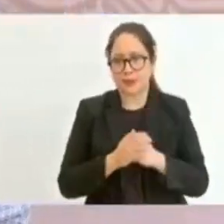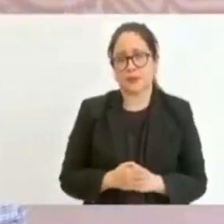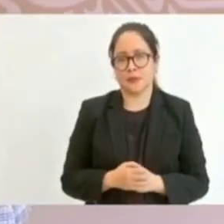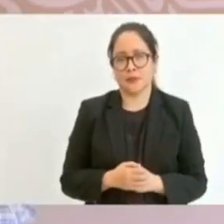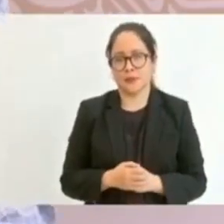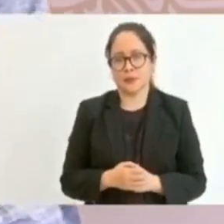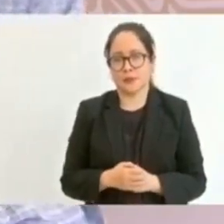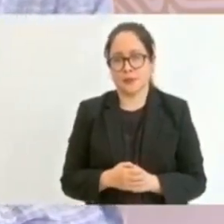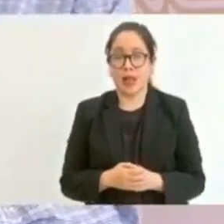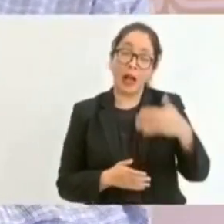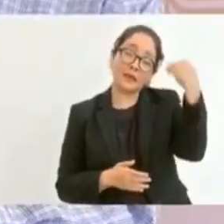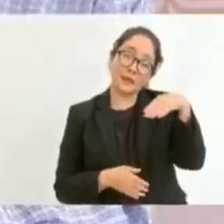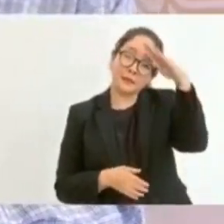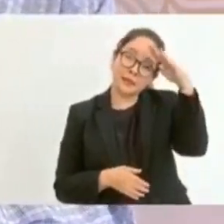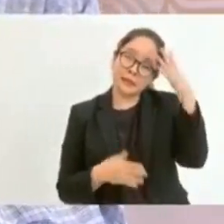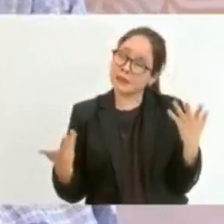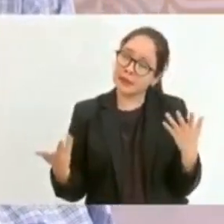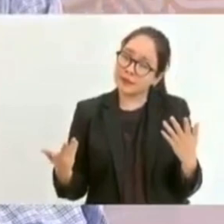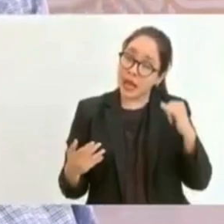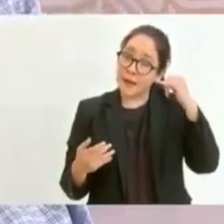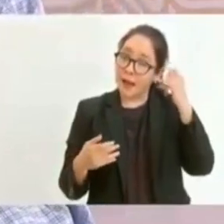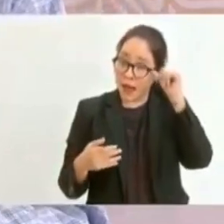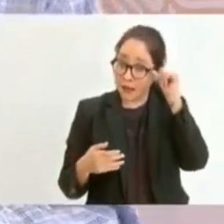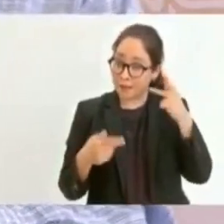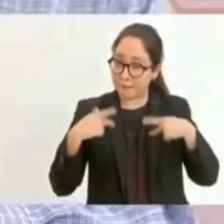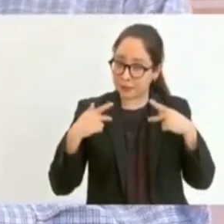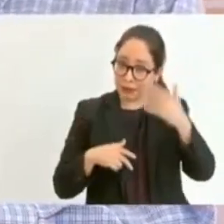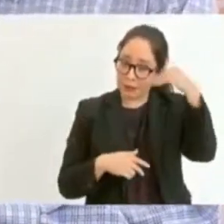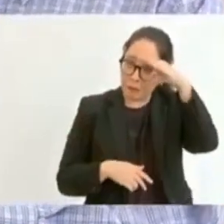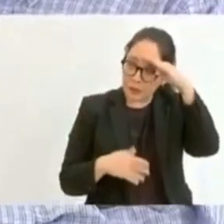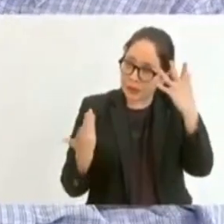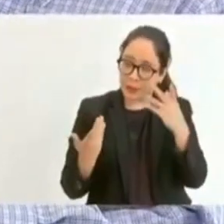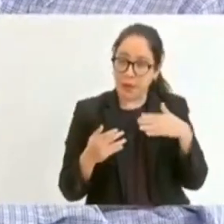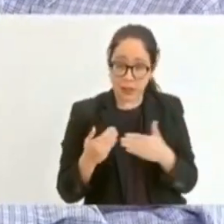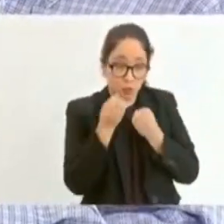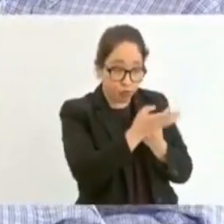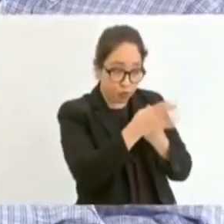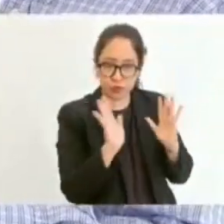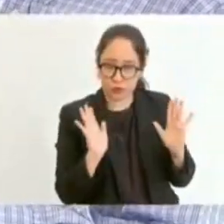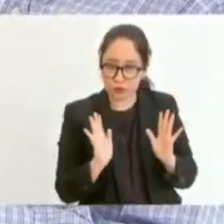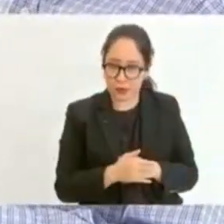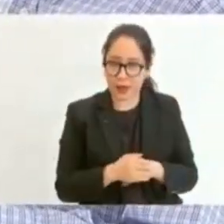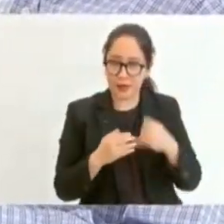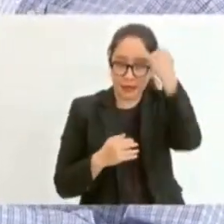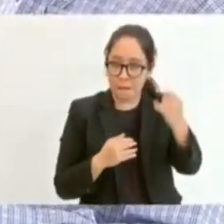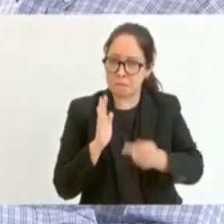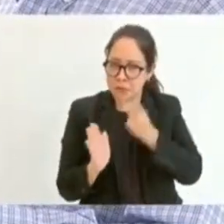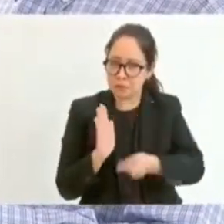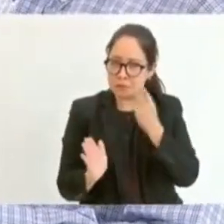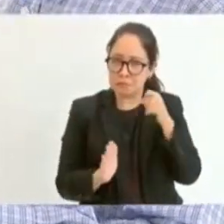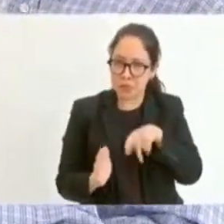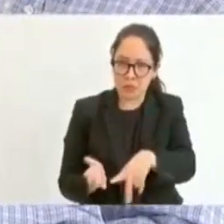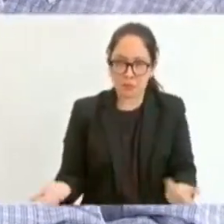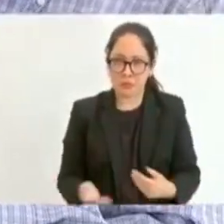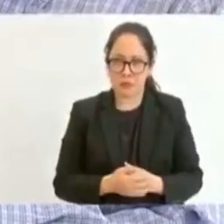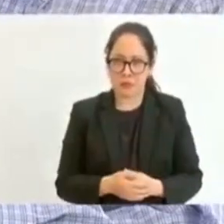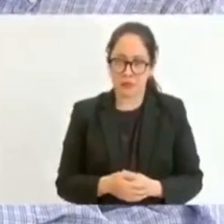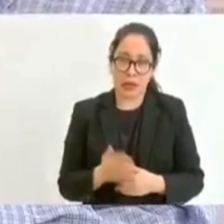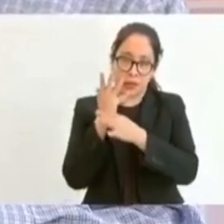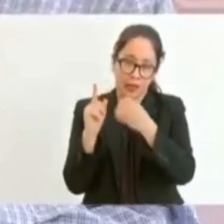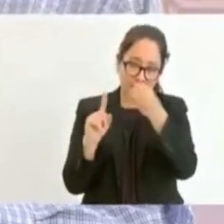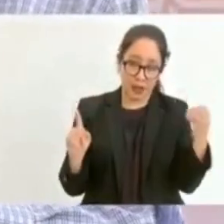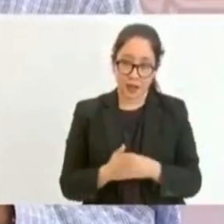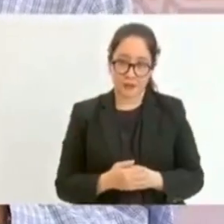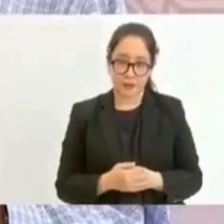los asiáticos. ¿Quién sabe de dónde sacaban esos sofismas? Pero repetían y repetían. No les des pescado.